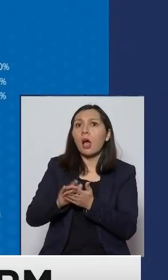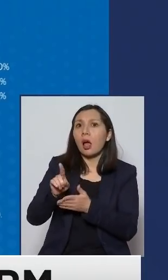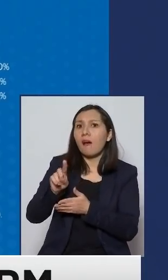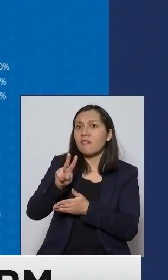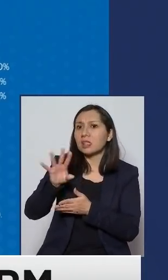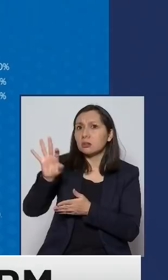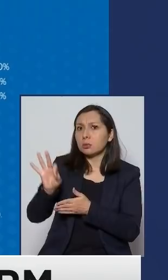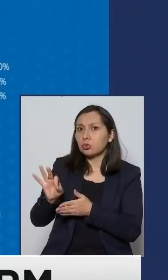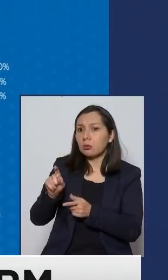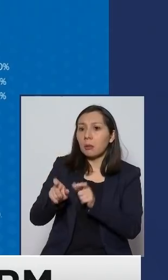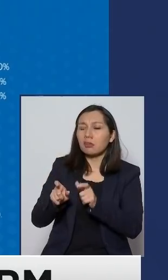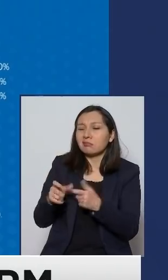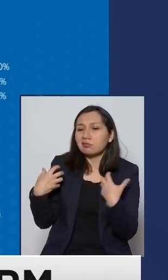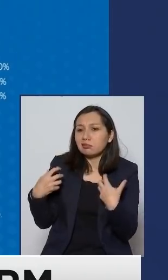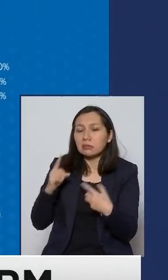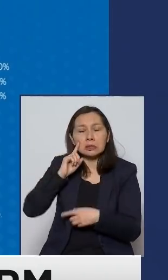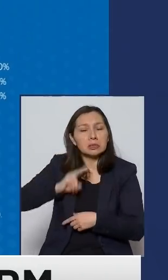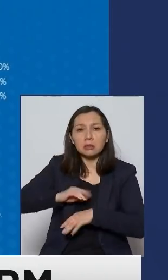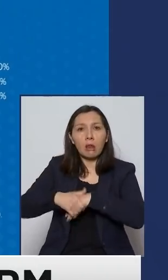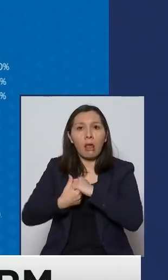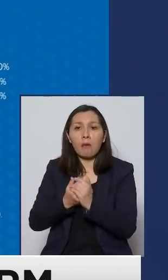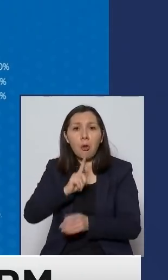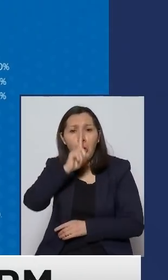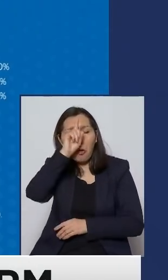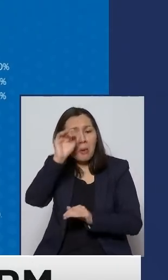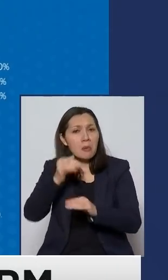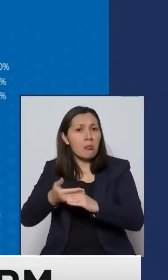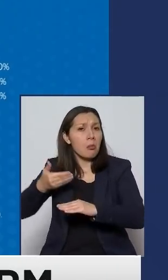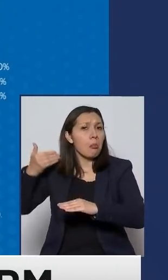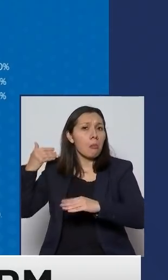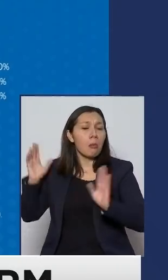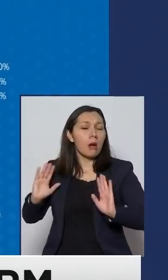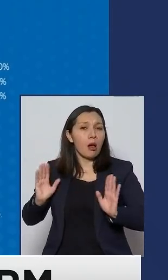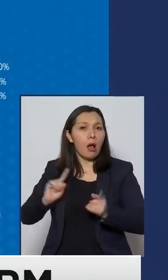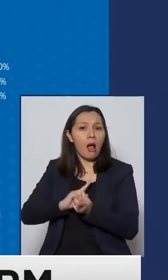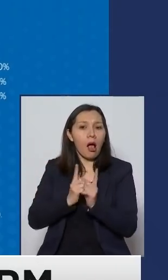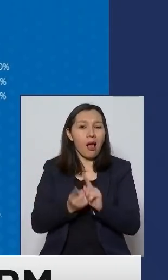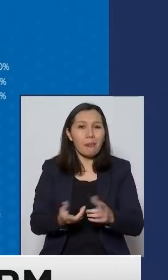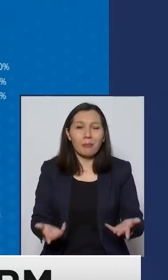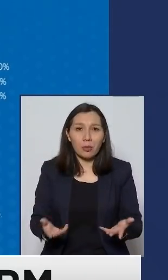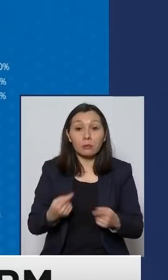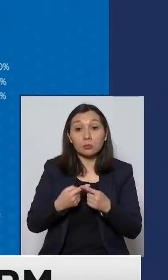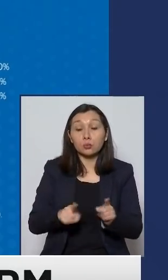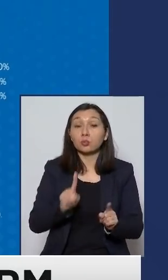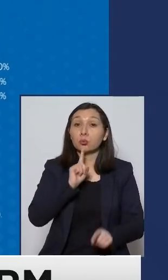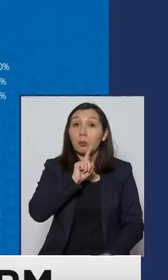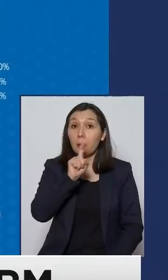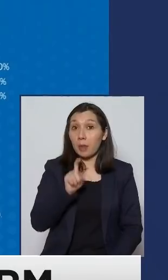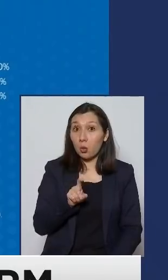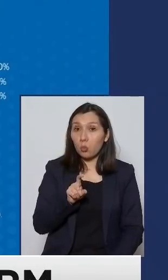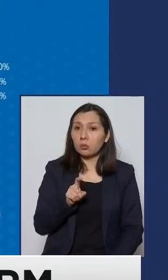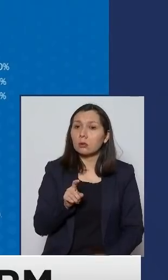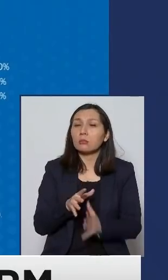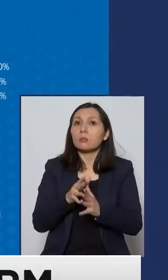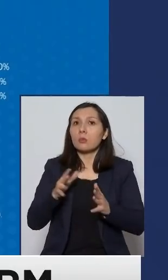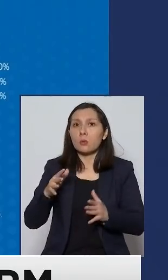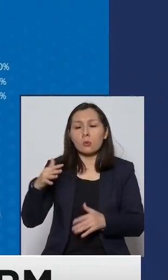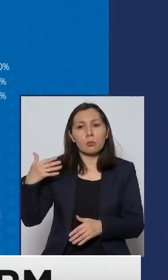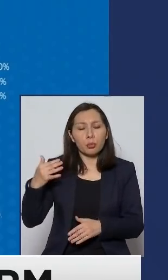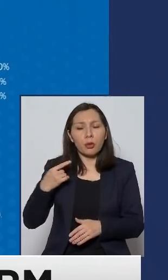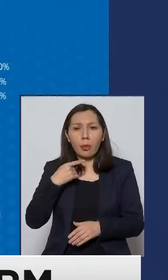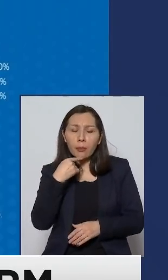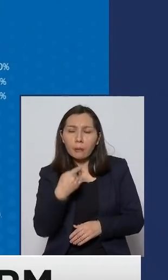que sigue actuando como de costumbre y en la otra pregunta que es muy relevante